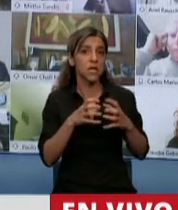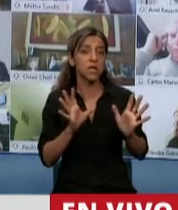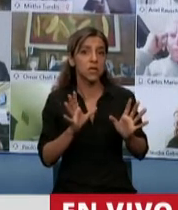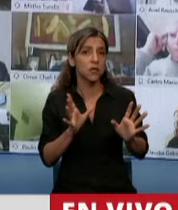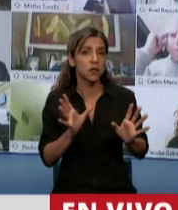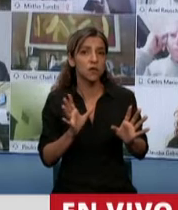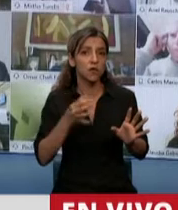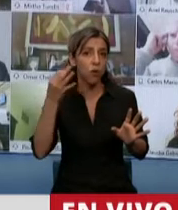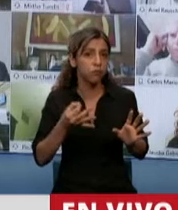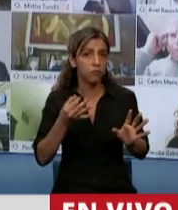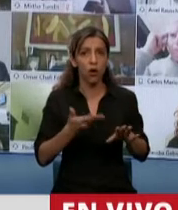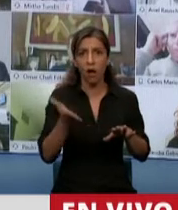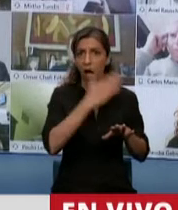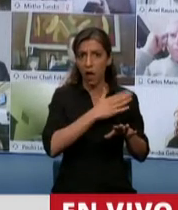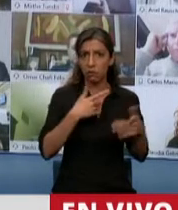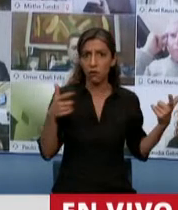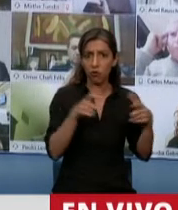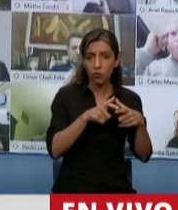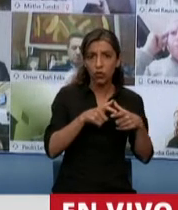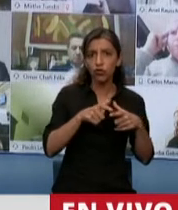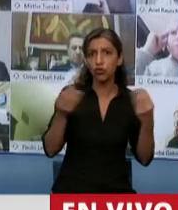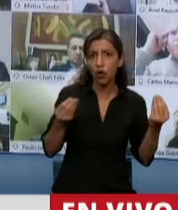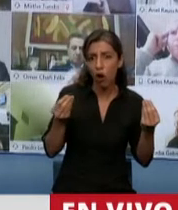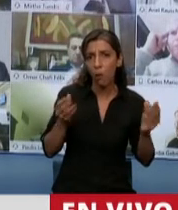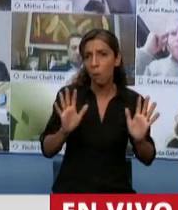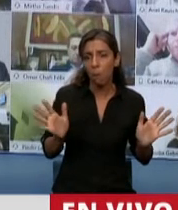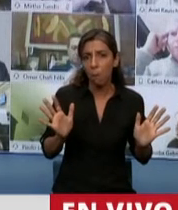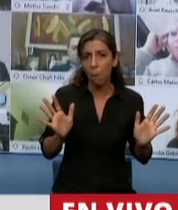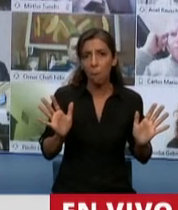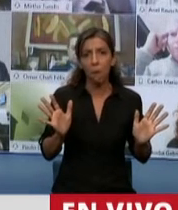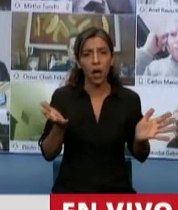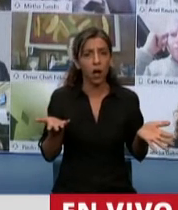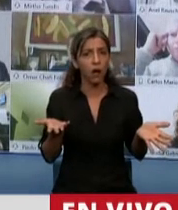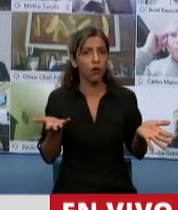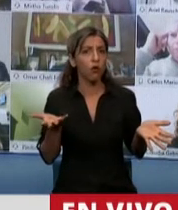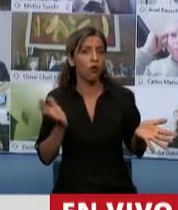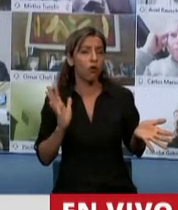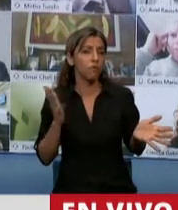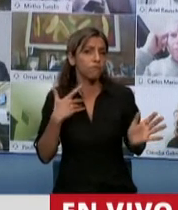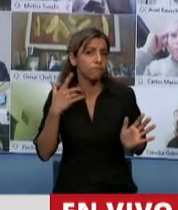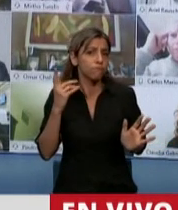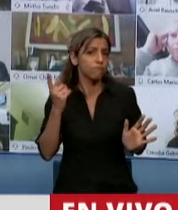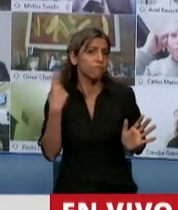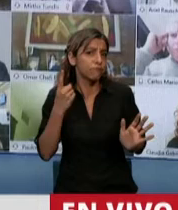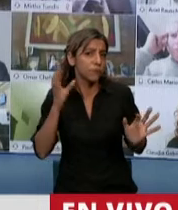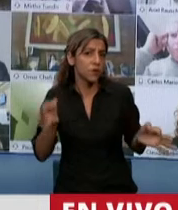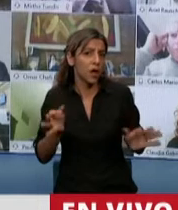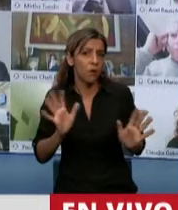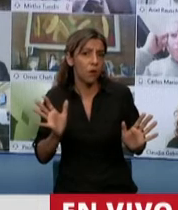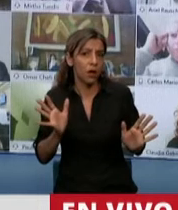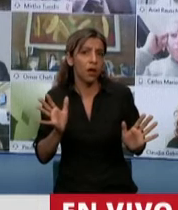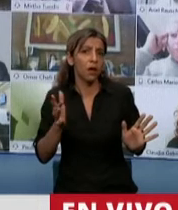allá de que se les pidió más de una vez que este tema sea tratado en comisión, no lo quisieron trabajar en comisión.